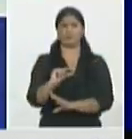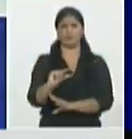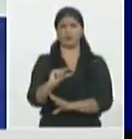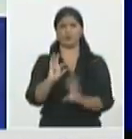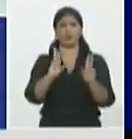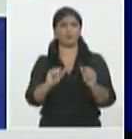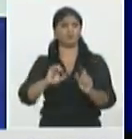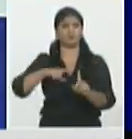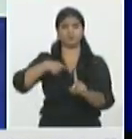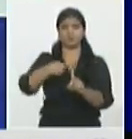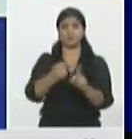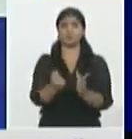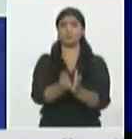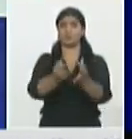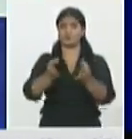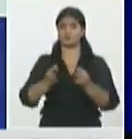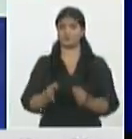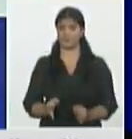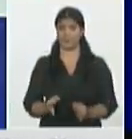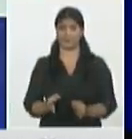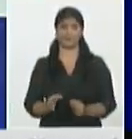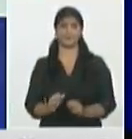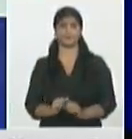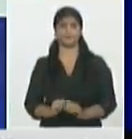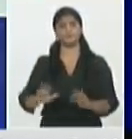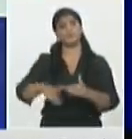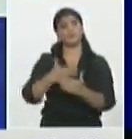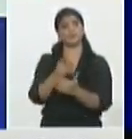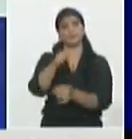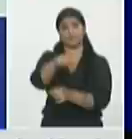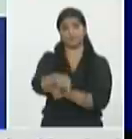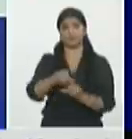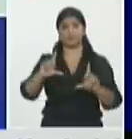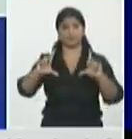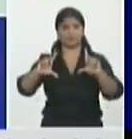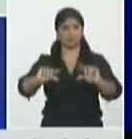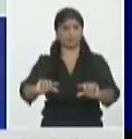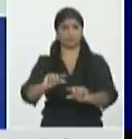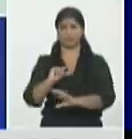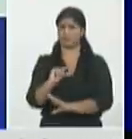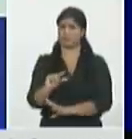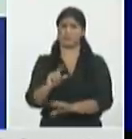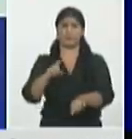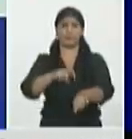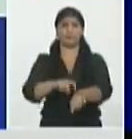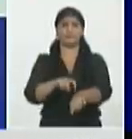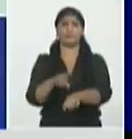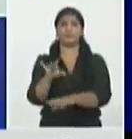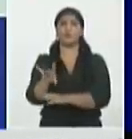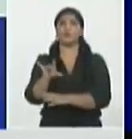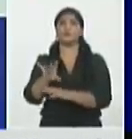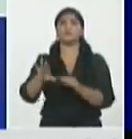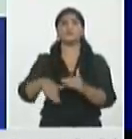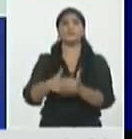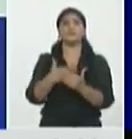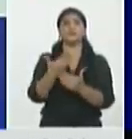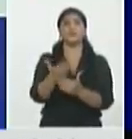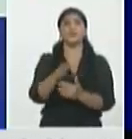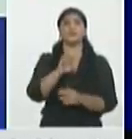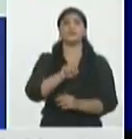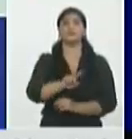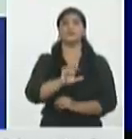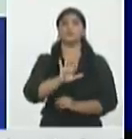confirmados por 100.000 habitantes en los últimos 15 días a 155